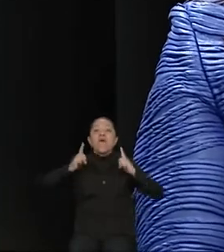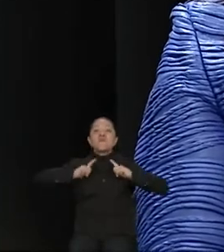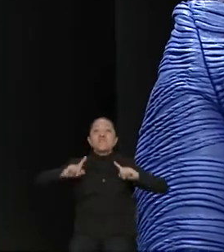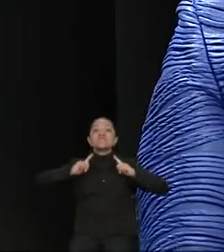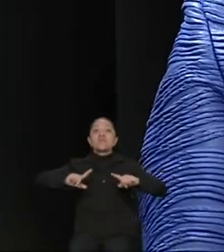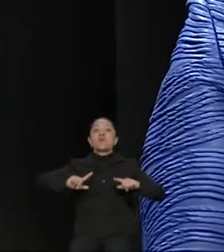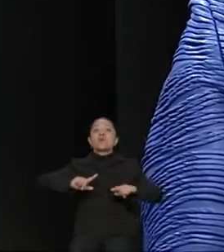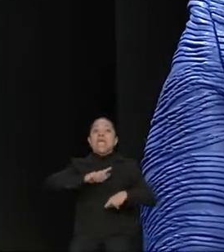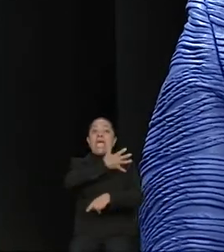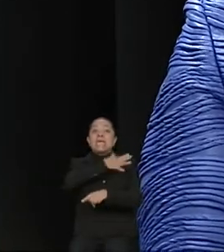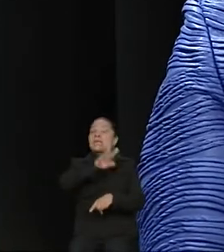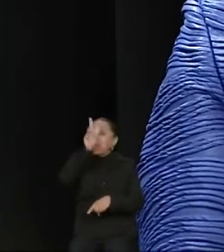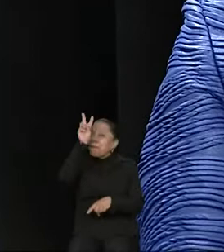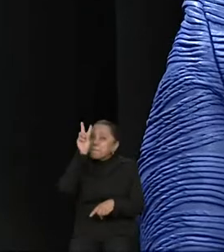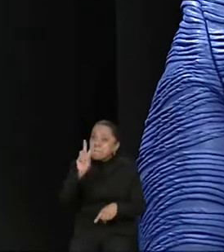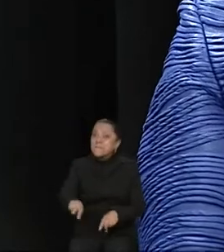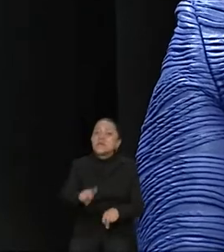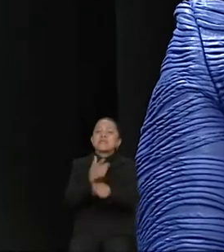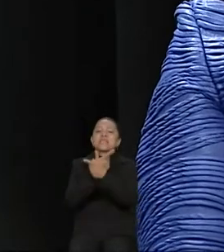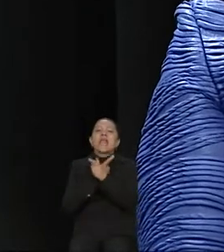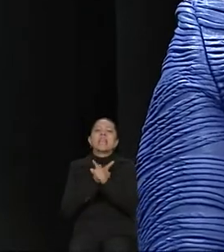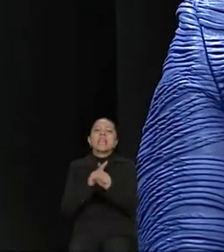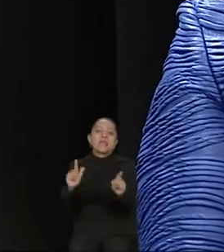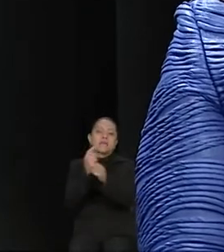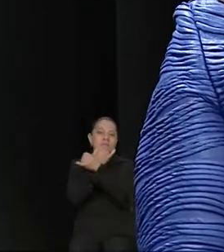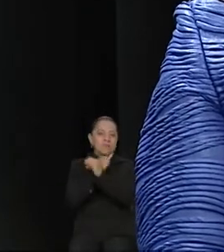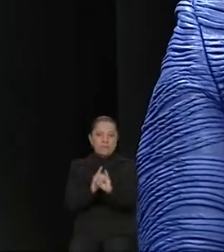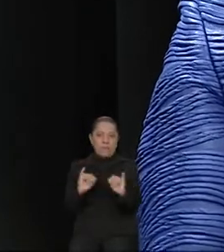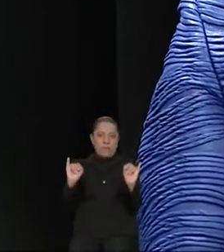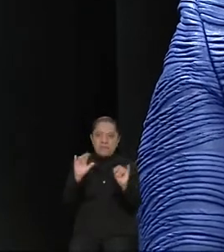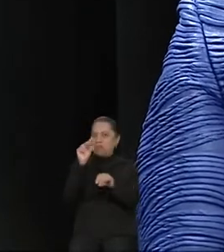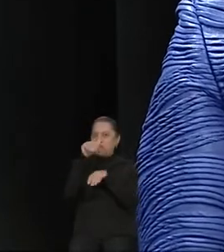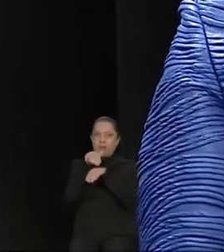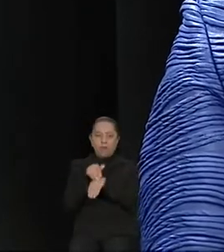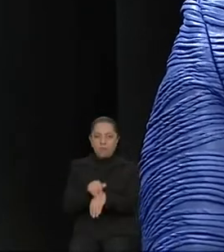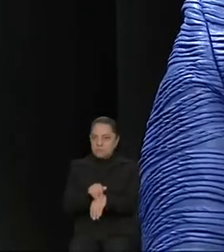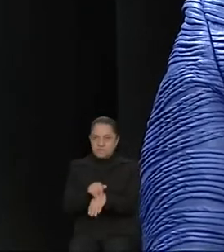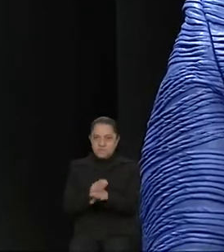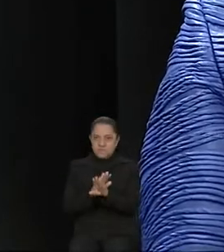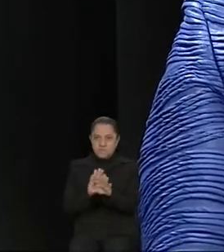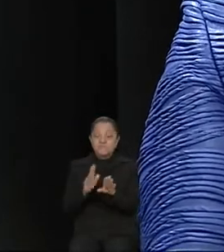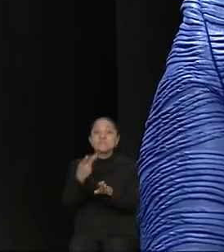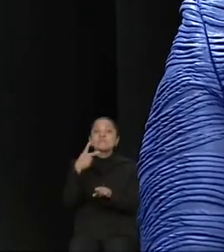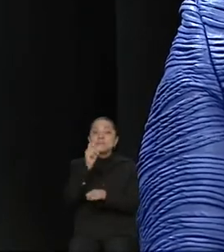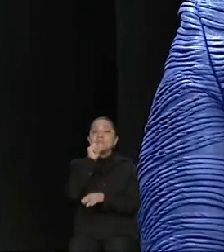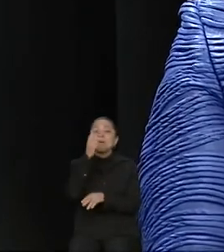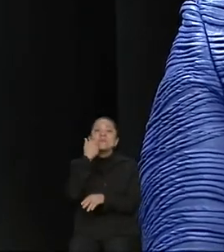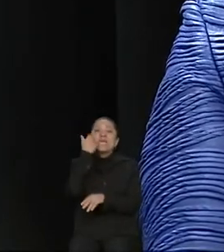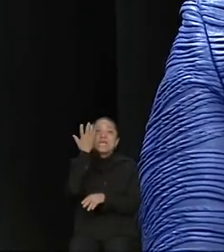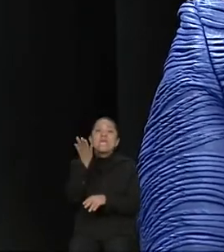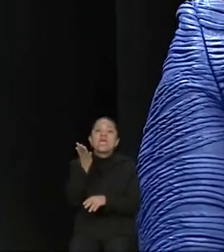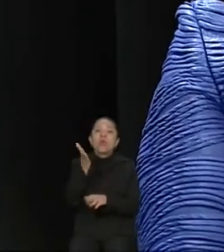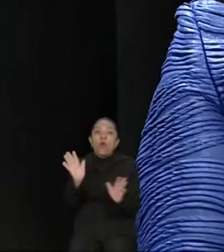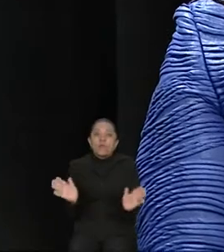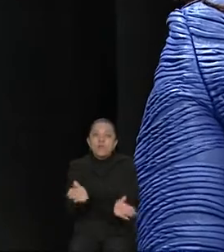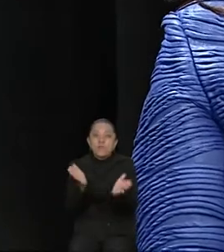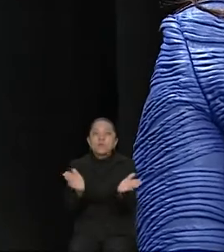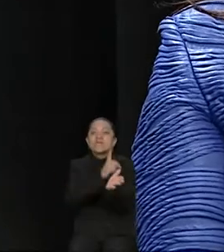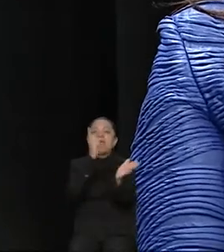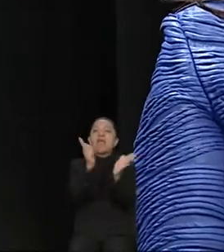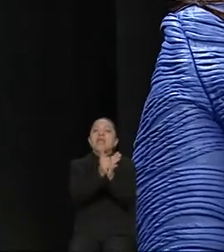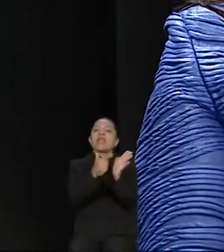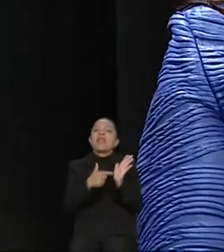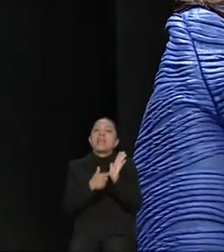autónoma e independiente. Por otro lado, también pretendemos impulsar la ley de seguridad